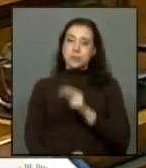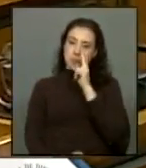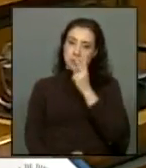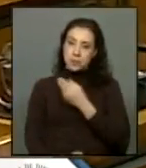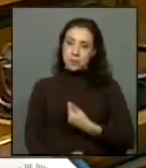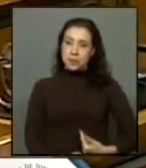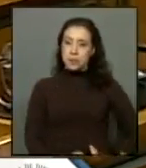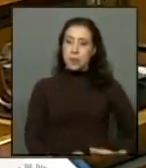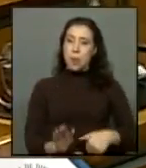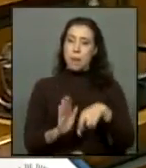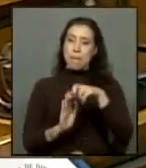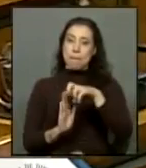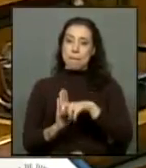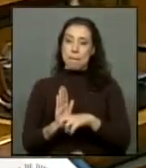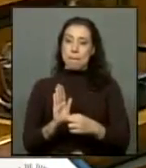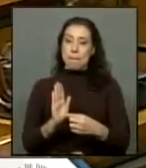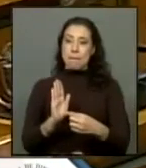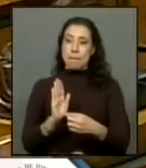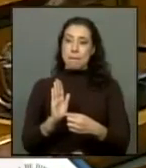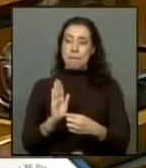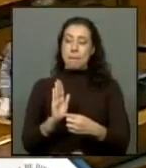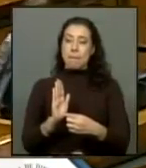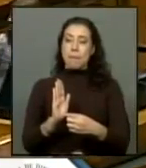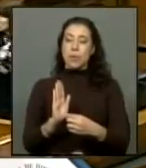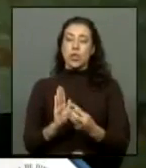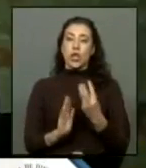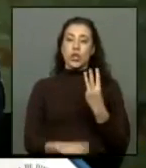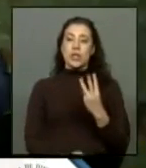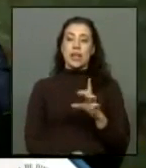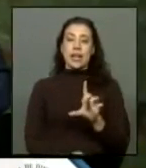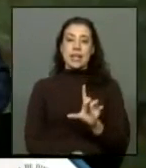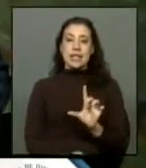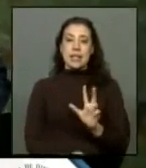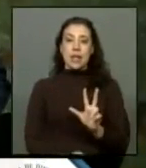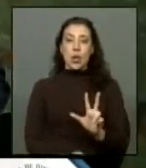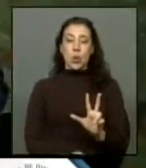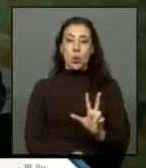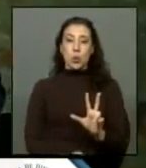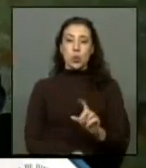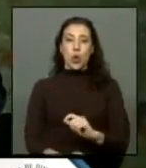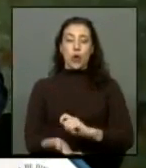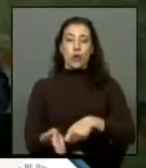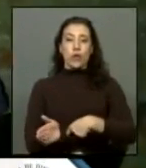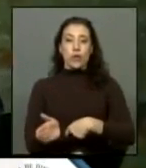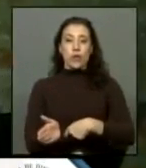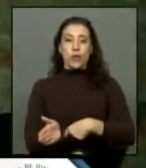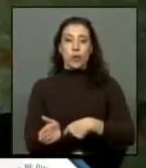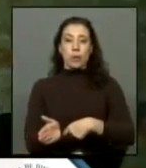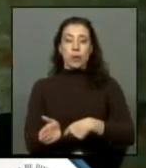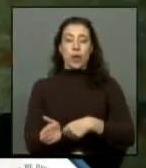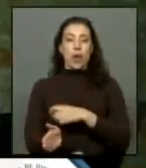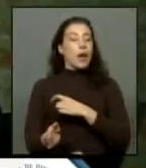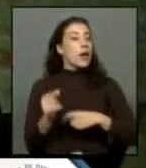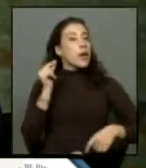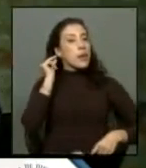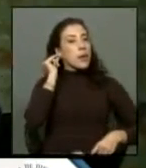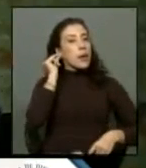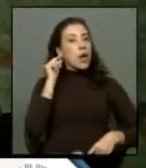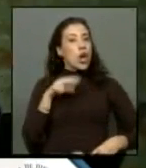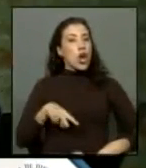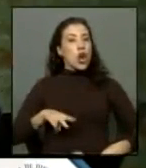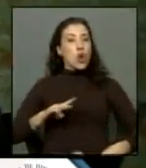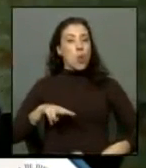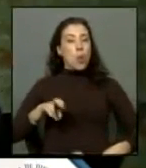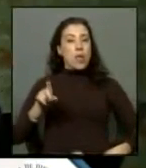el proyecto de resolución número 378 suscrito por la diputada paulina